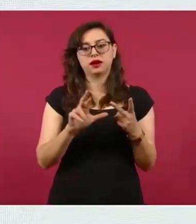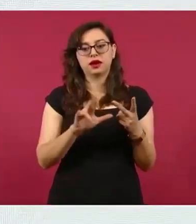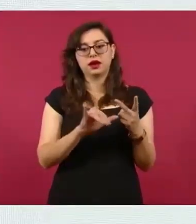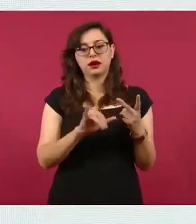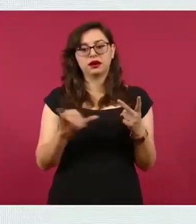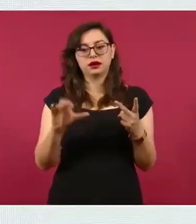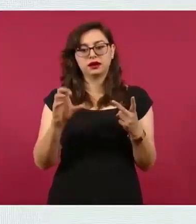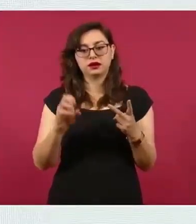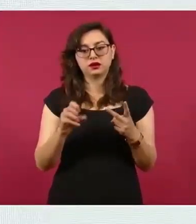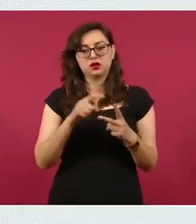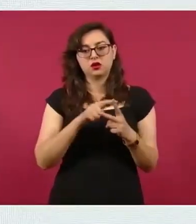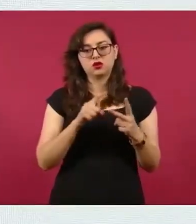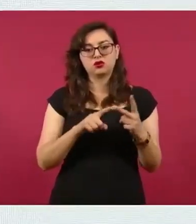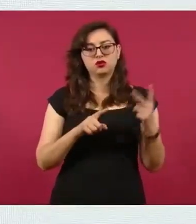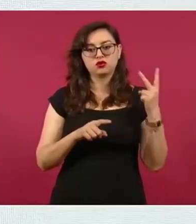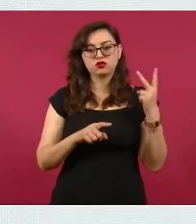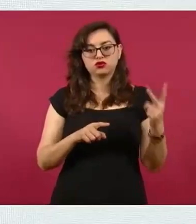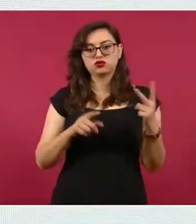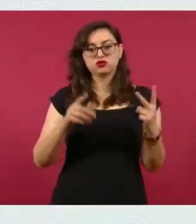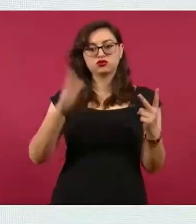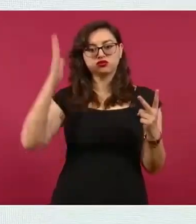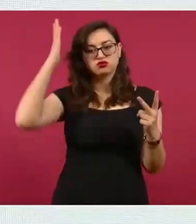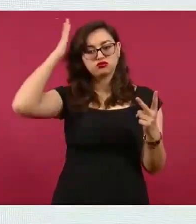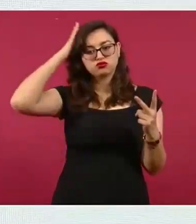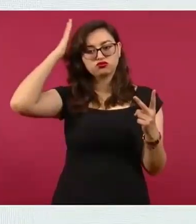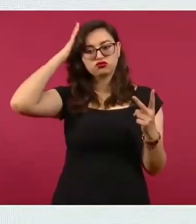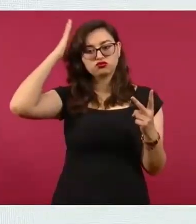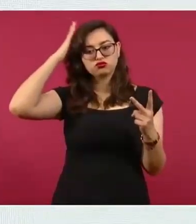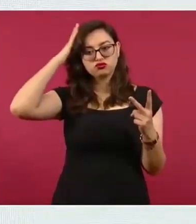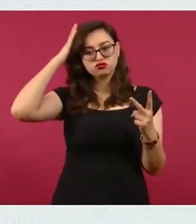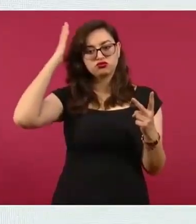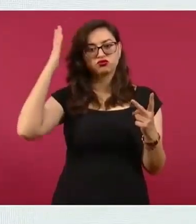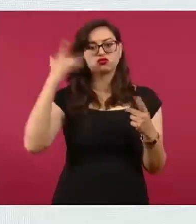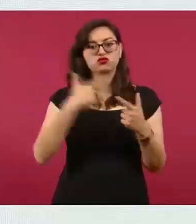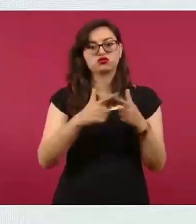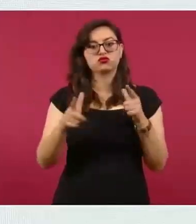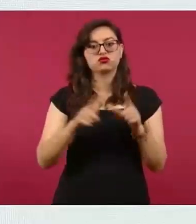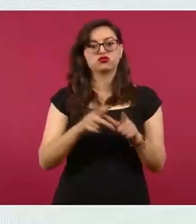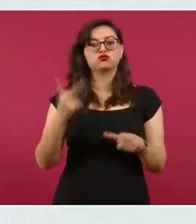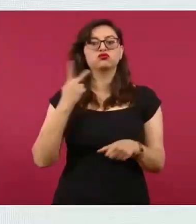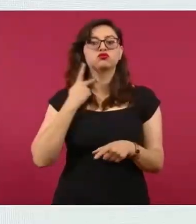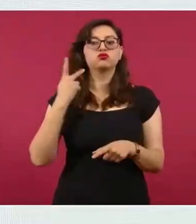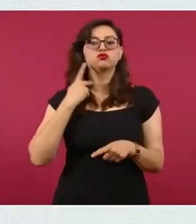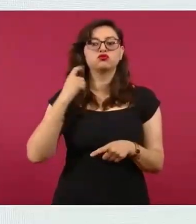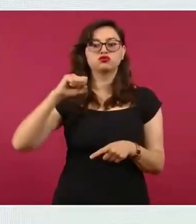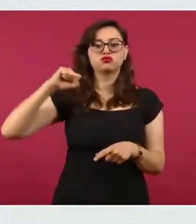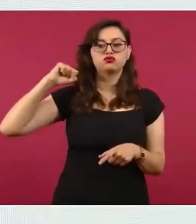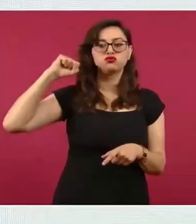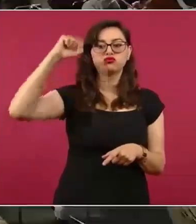son dirigentes en esta entidad del Partido Comunista Mexicano.